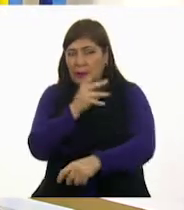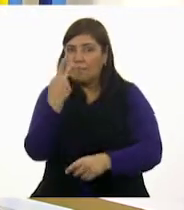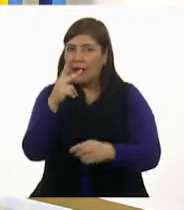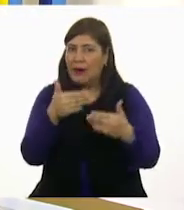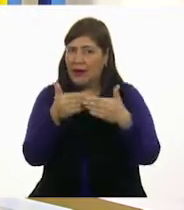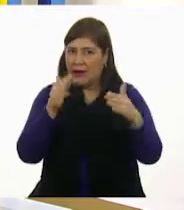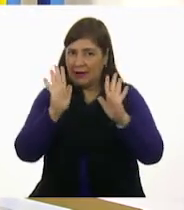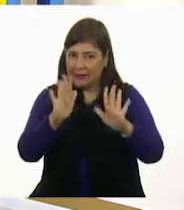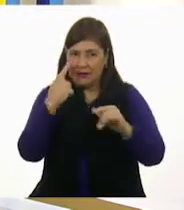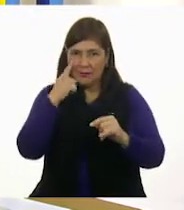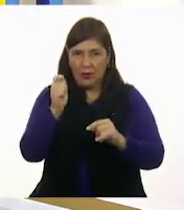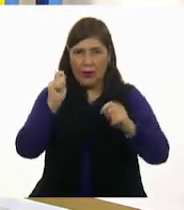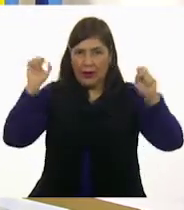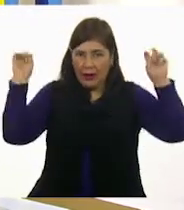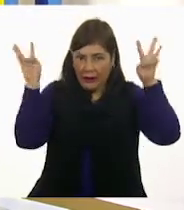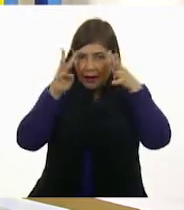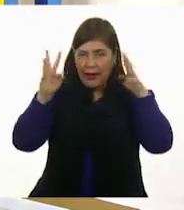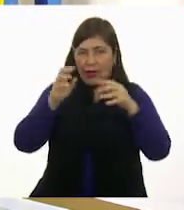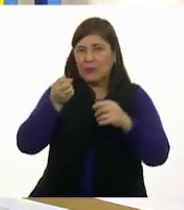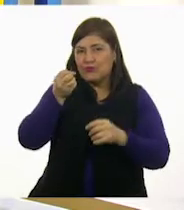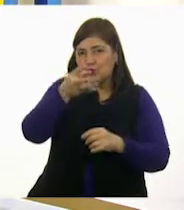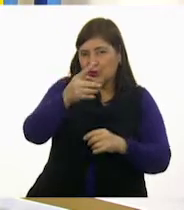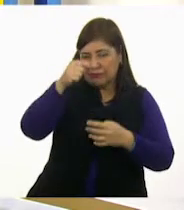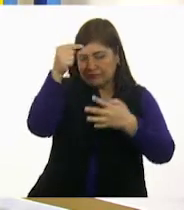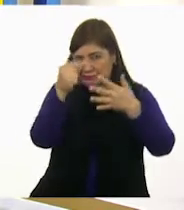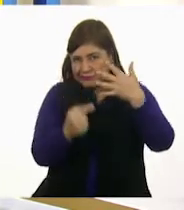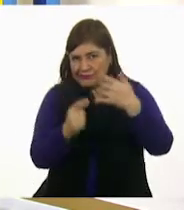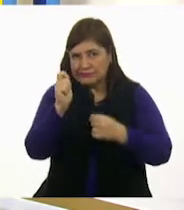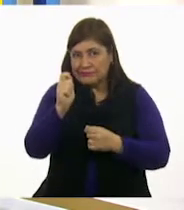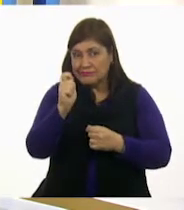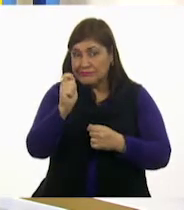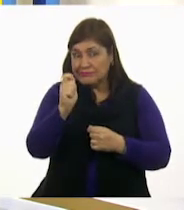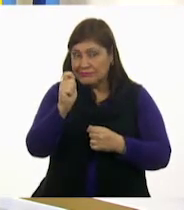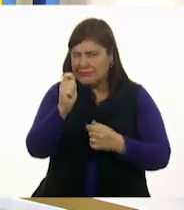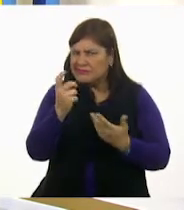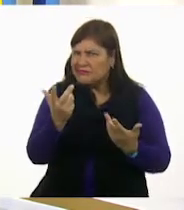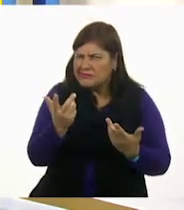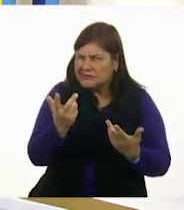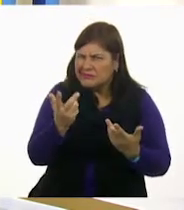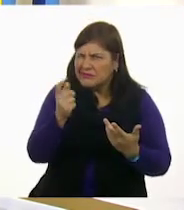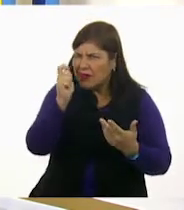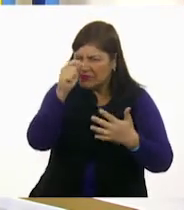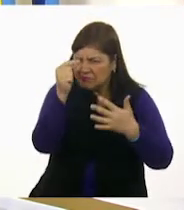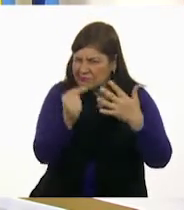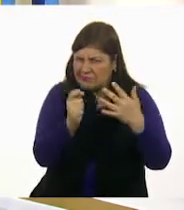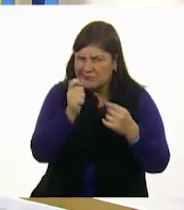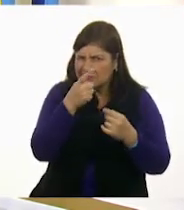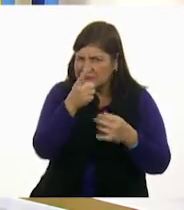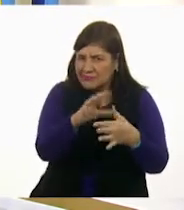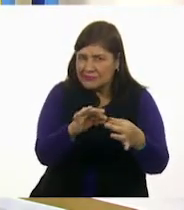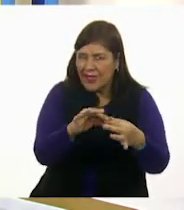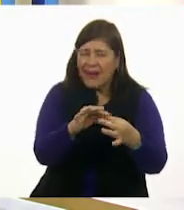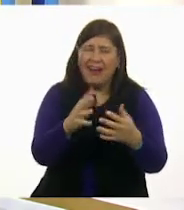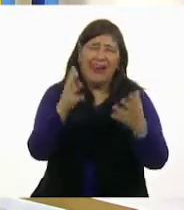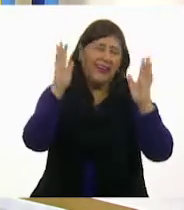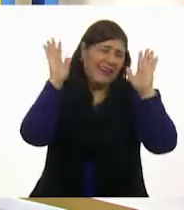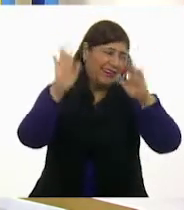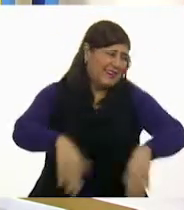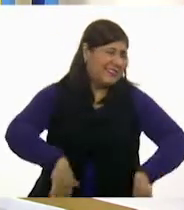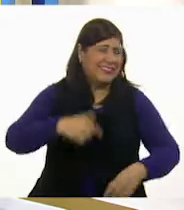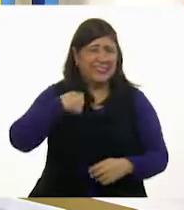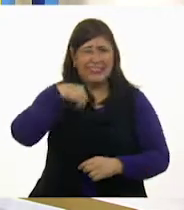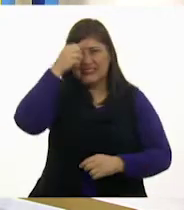escuchar a Jolisto que nos va a decir... ¿Qué nos va a decir? Ay, no sé.